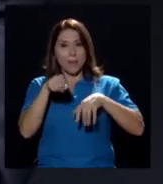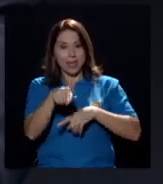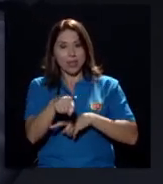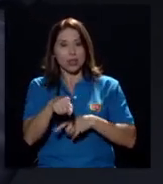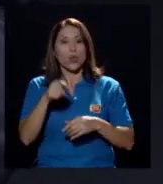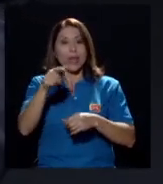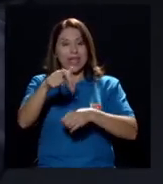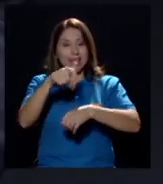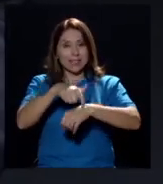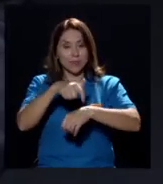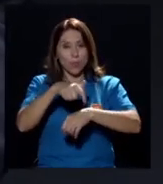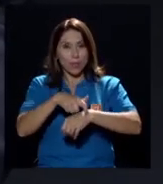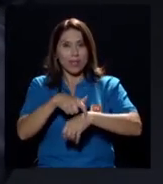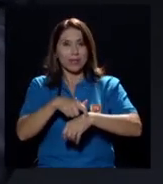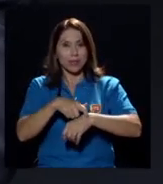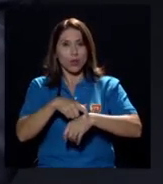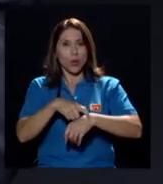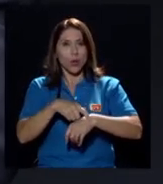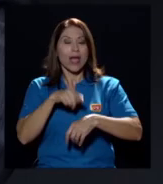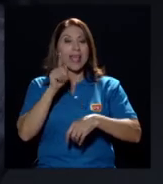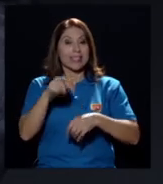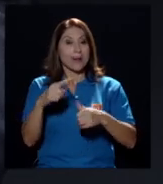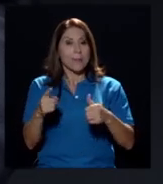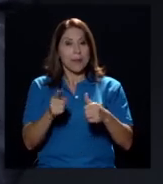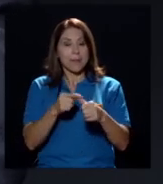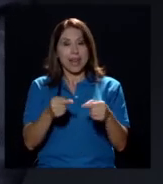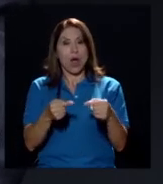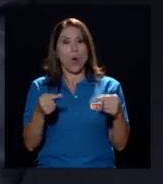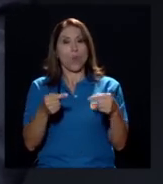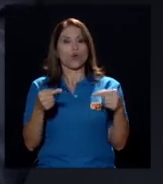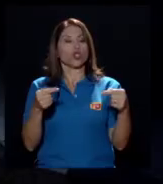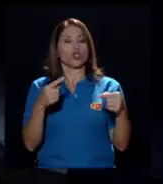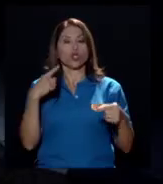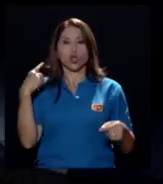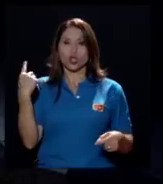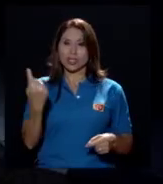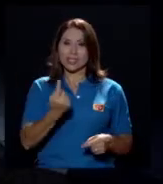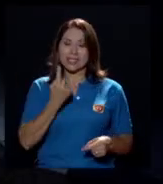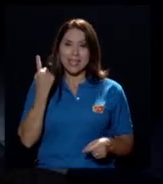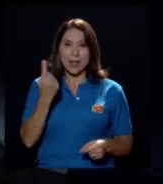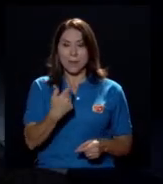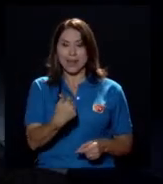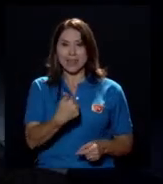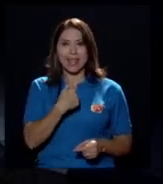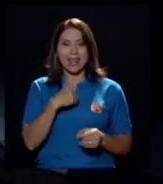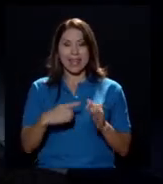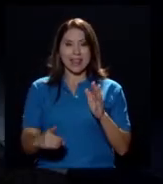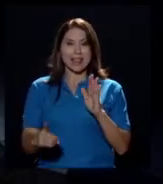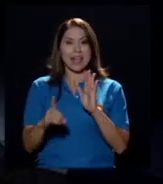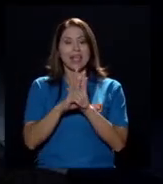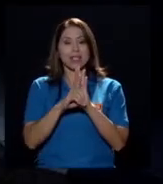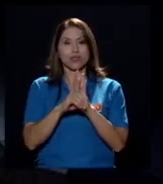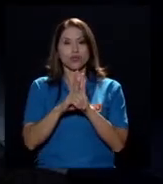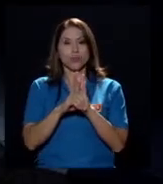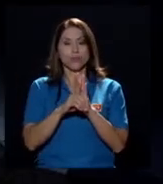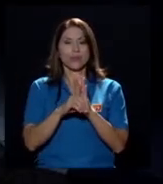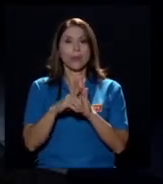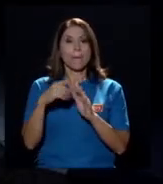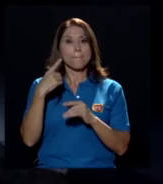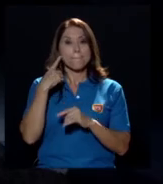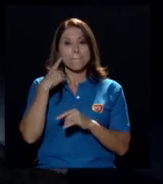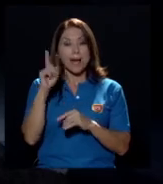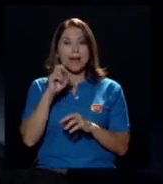esa primera oposición siempre tiene el derecho como primer partido para